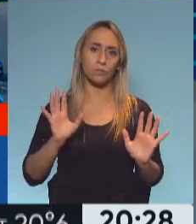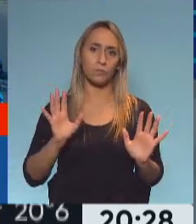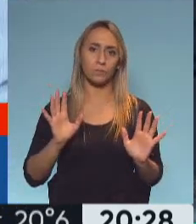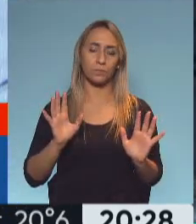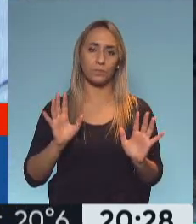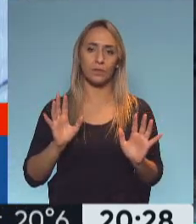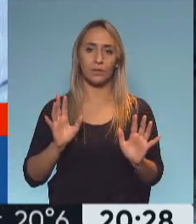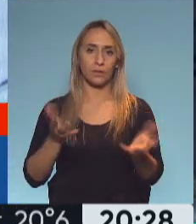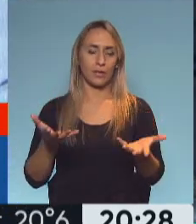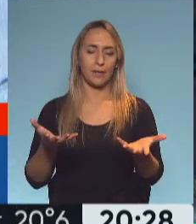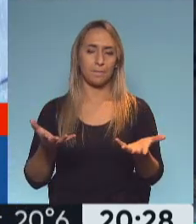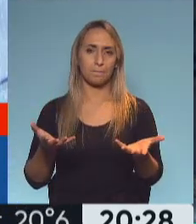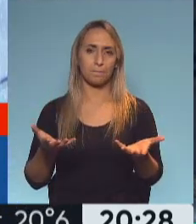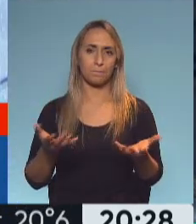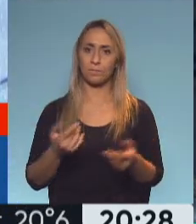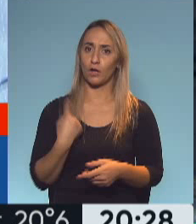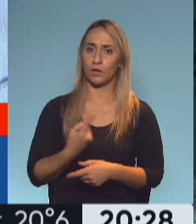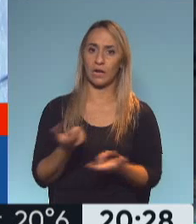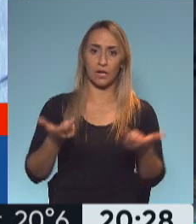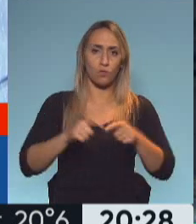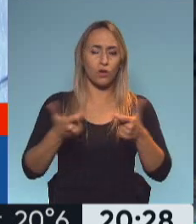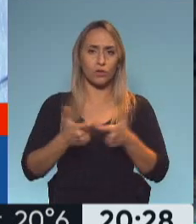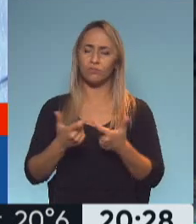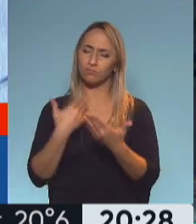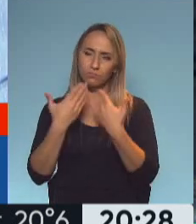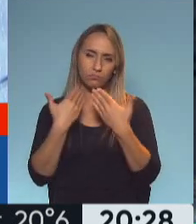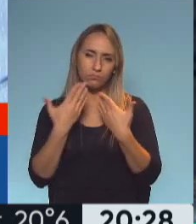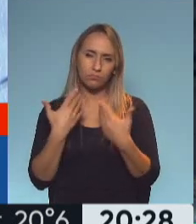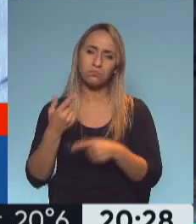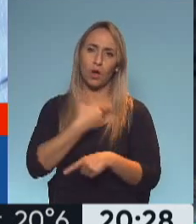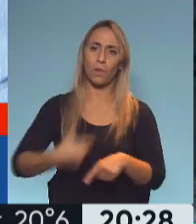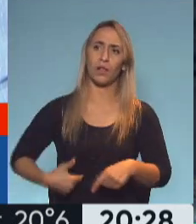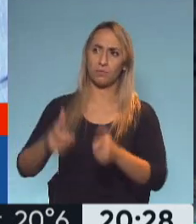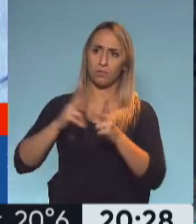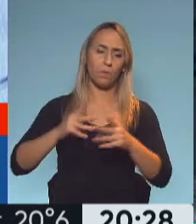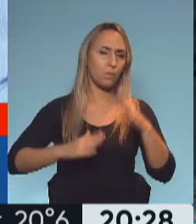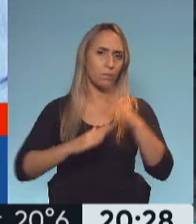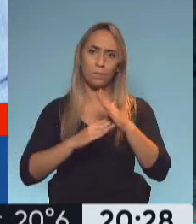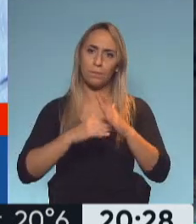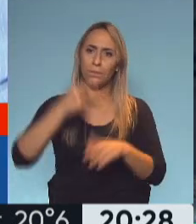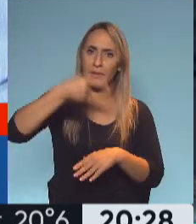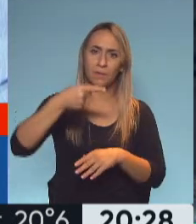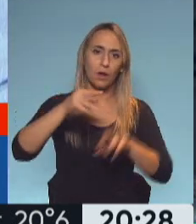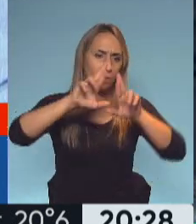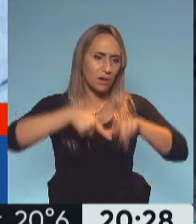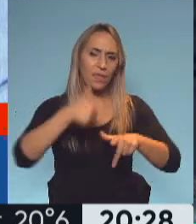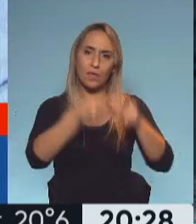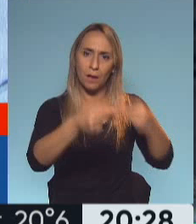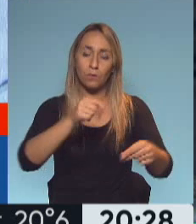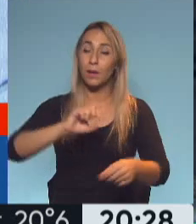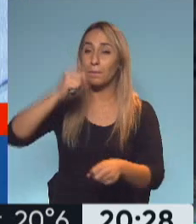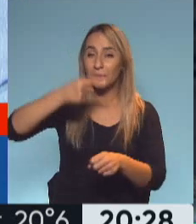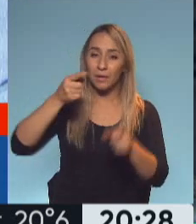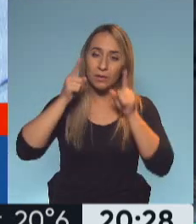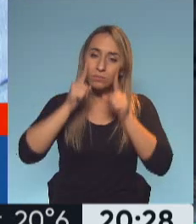permanentemente en nuestras reuniones un mensaje que es la prioridad es la gestión, la prioridad es el plan de vacunación y la prioridad es la